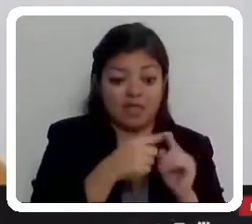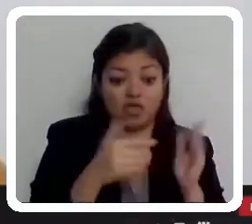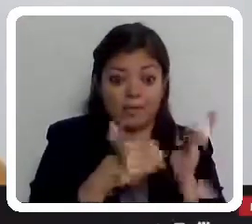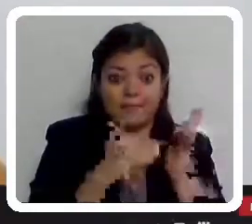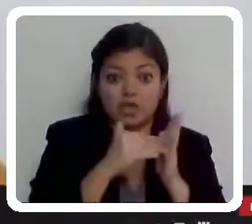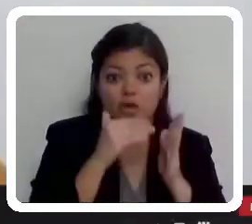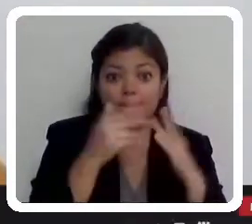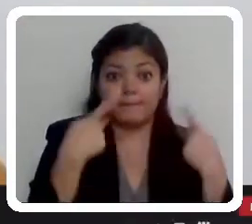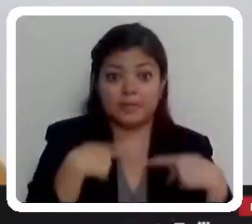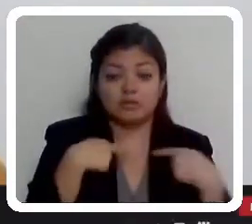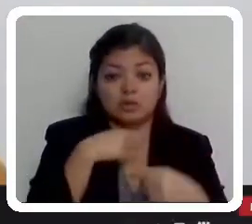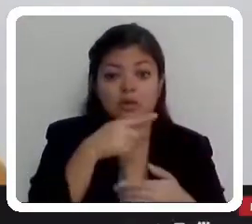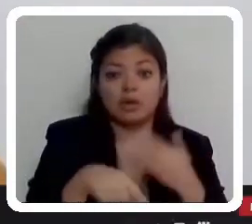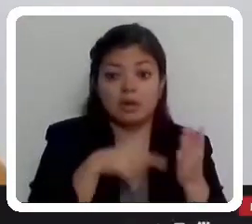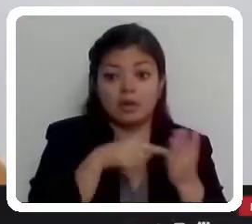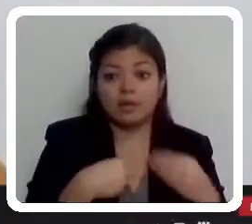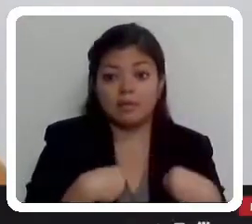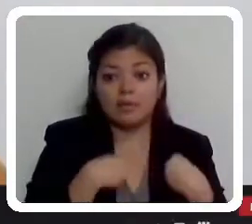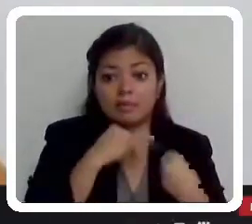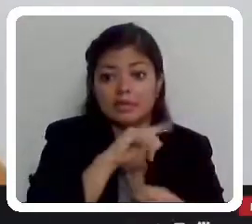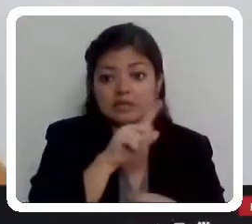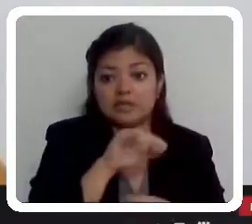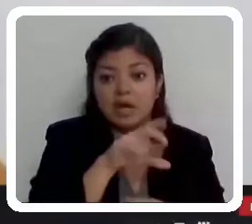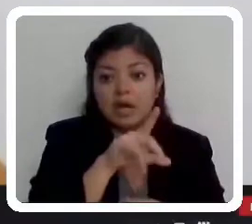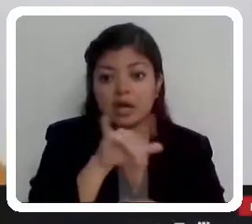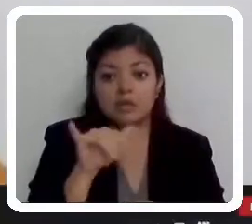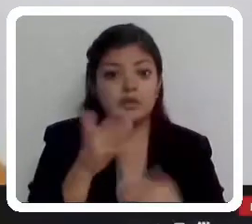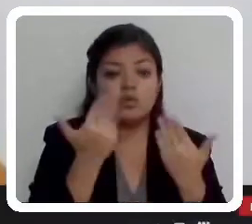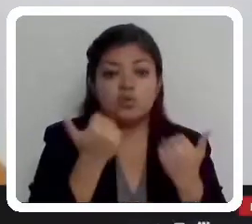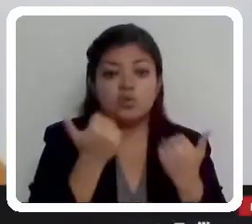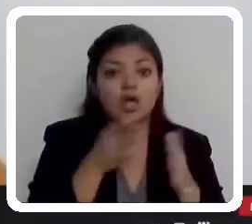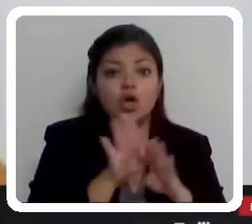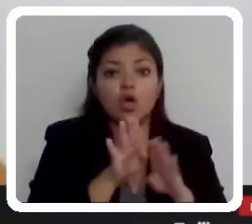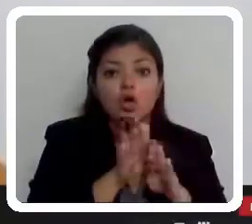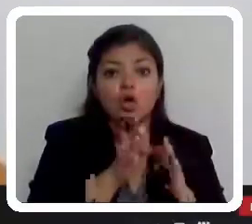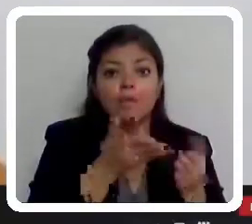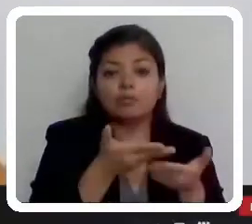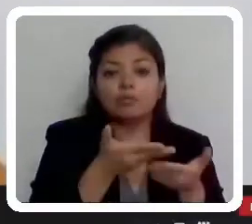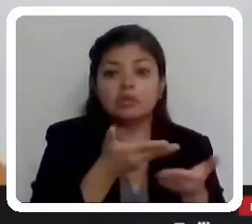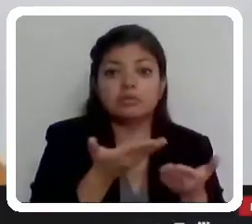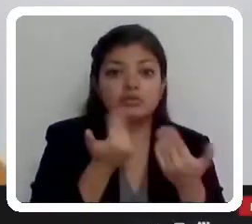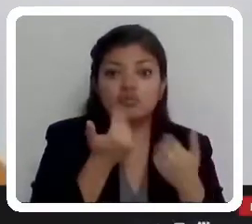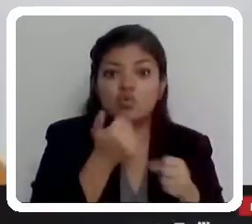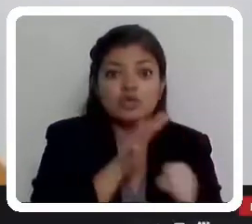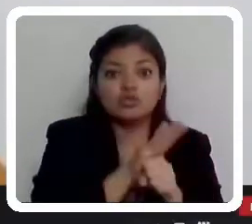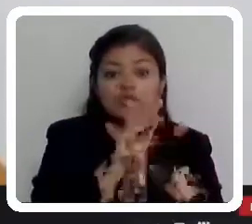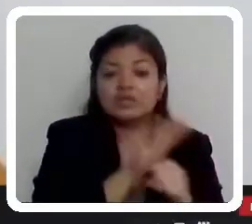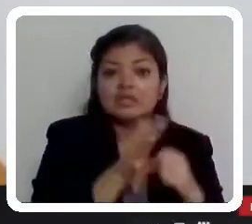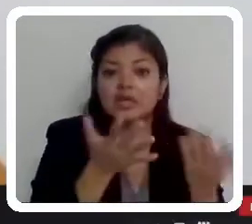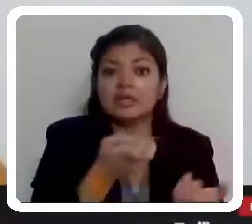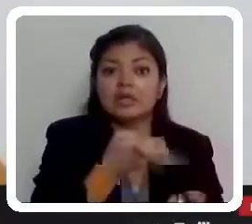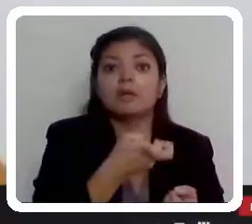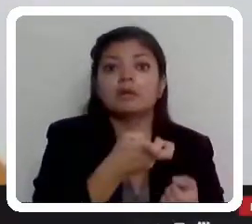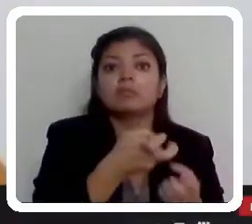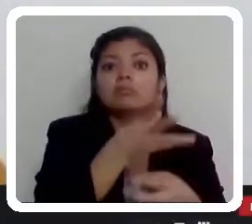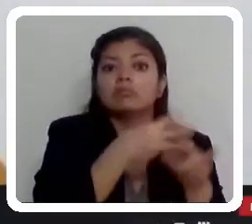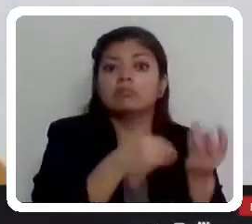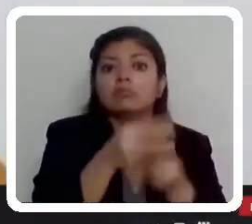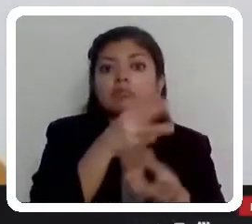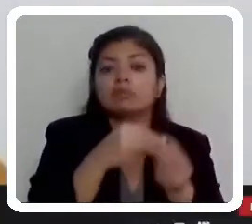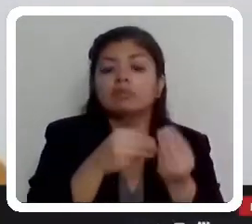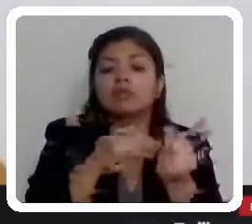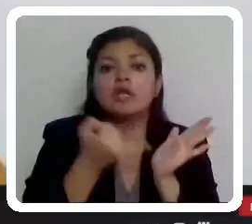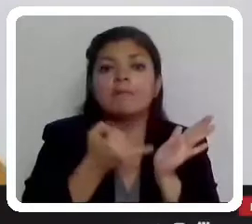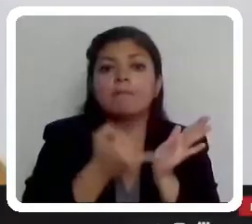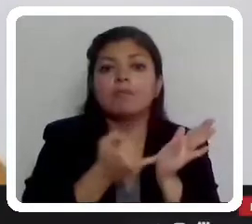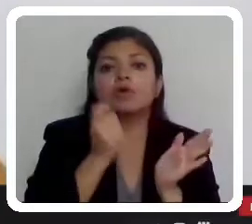la zona habitacional de Coautitlán Iscala a no tener servicios o tener servicios ineficientes, porque se sostiene del impuesto que se